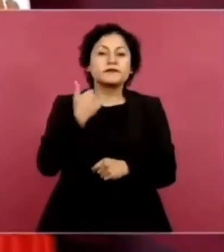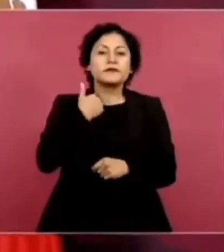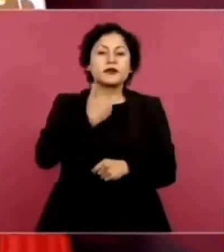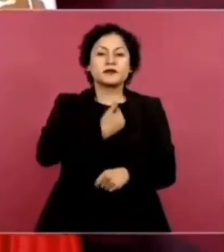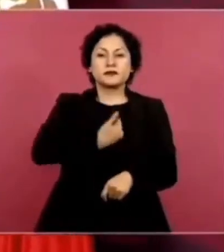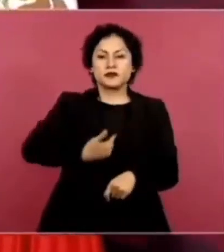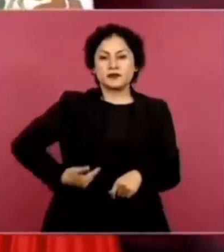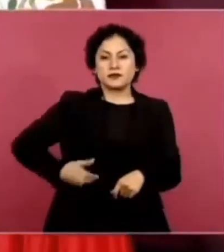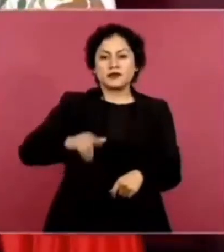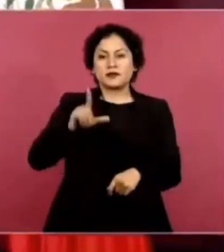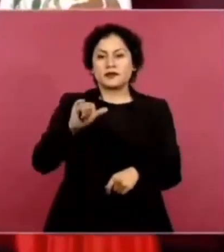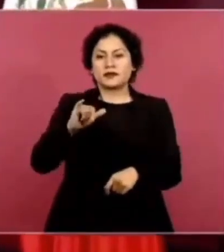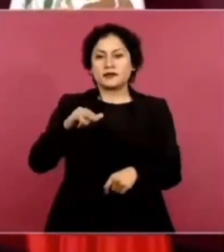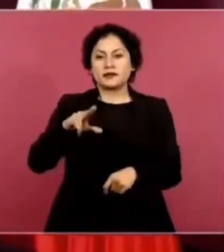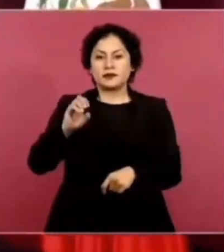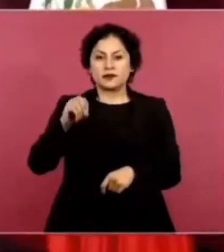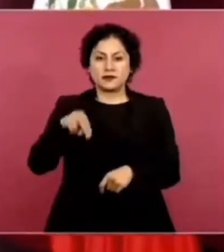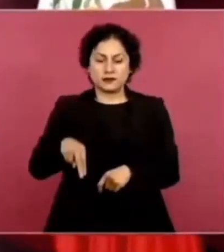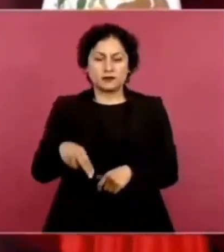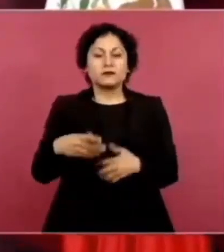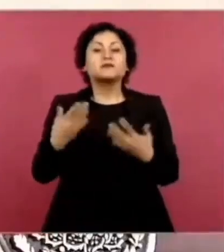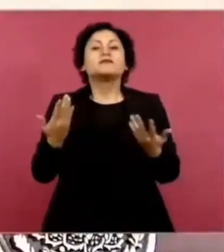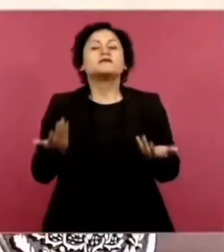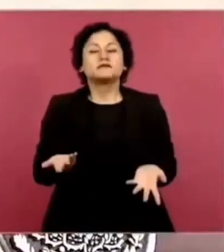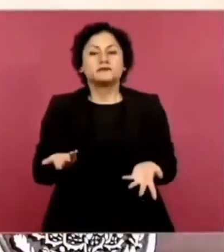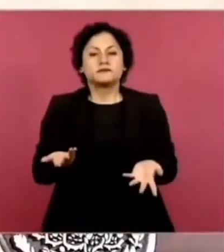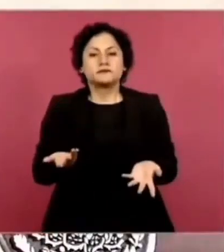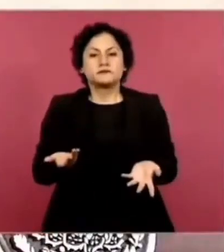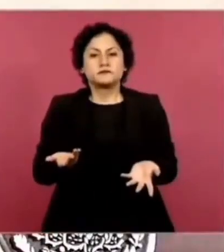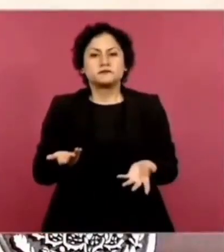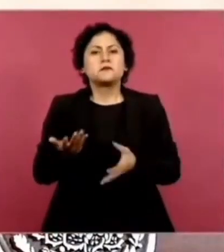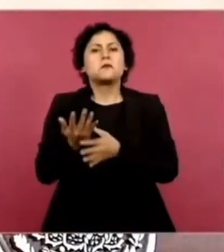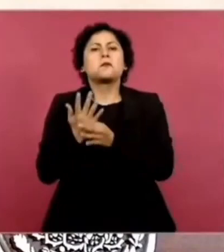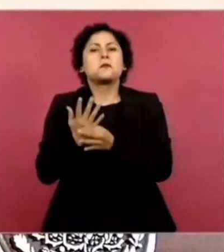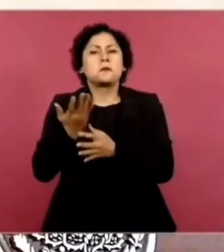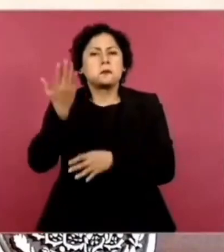nosotros lo recordamos con mucho cariño.